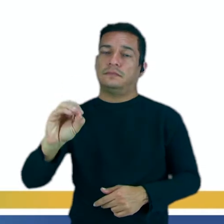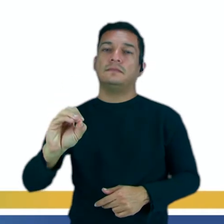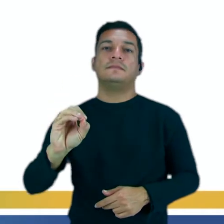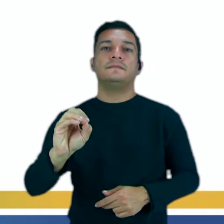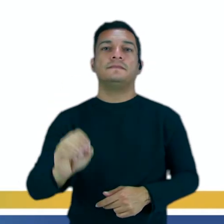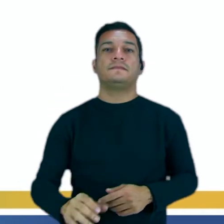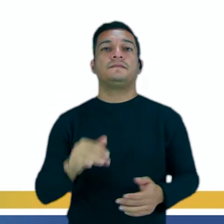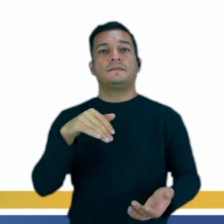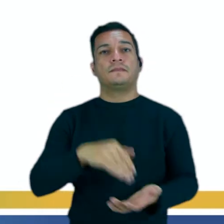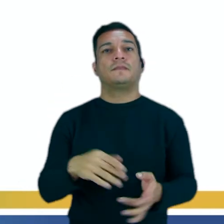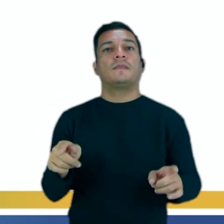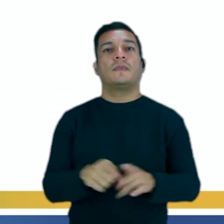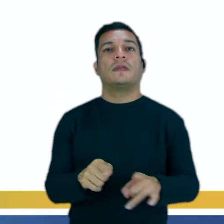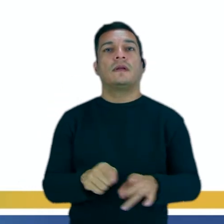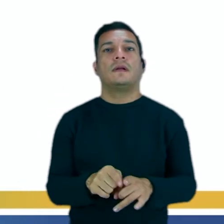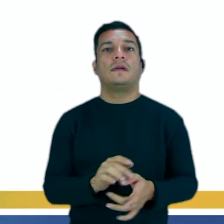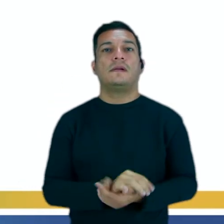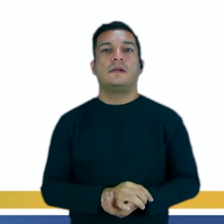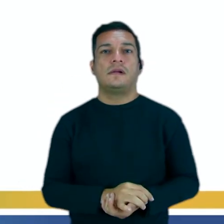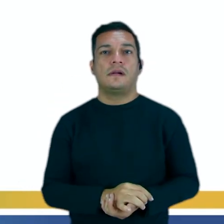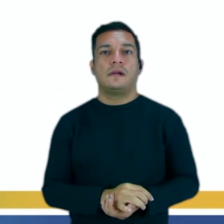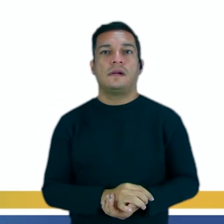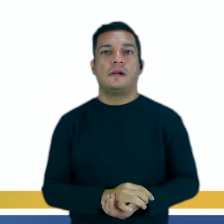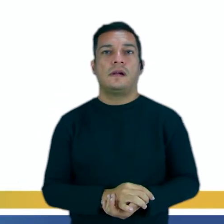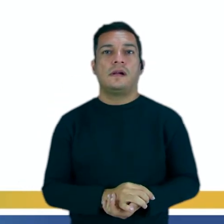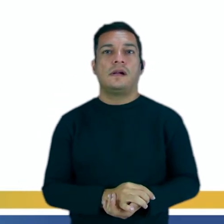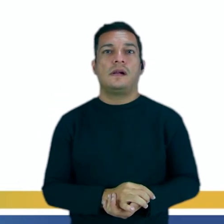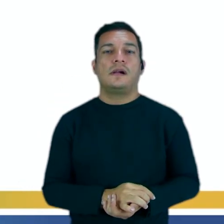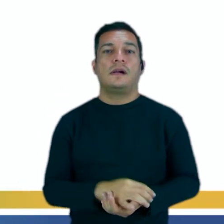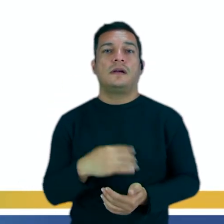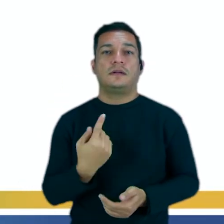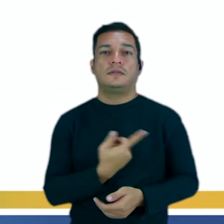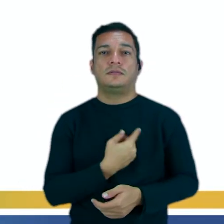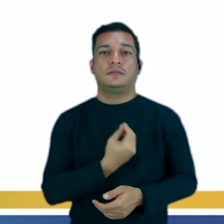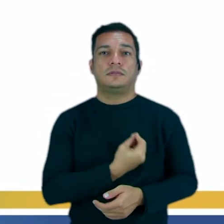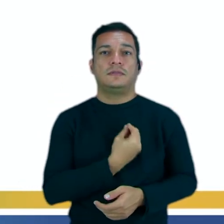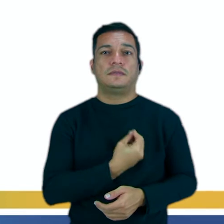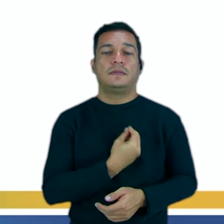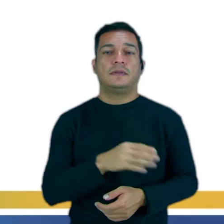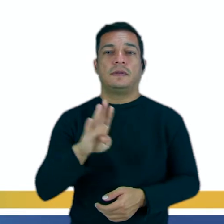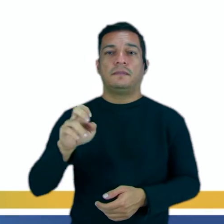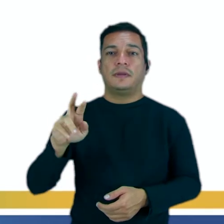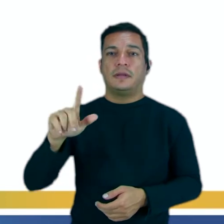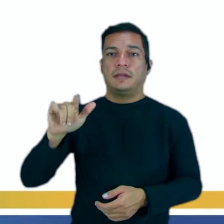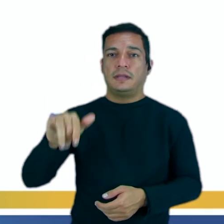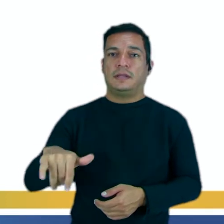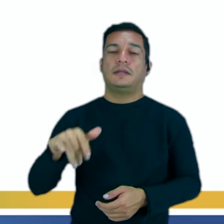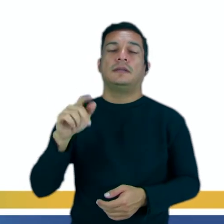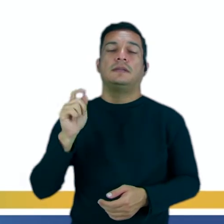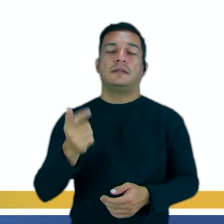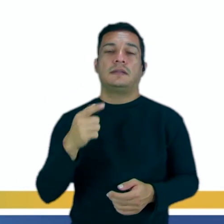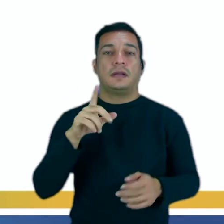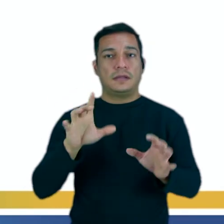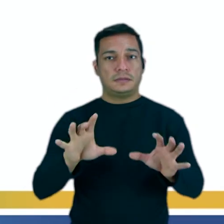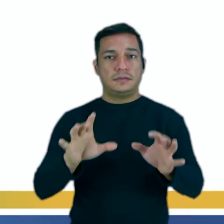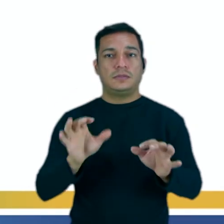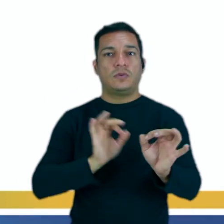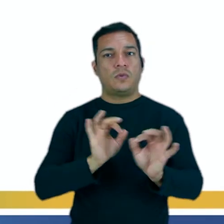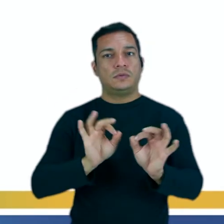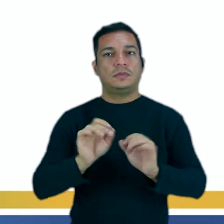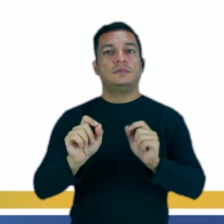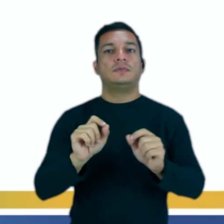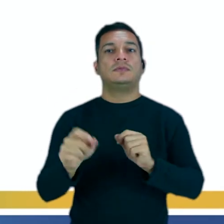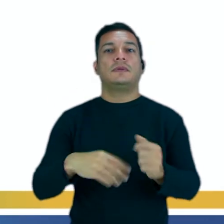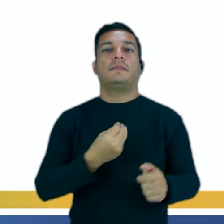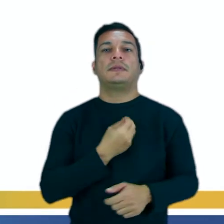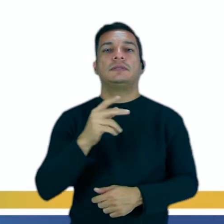Y por último, nosotros. Nosotros estamos viviendo en Berlín, ¿sí? Entonces, de esta manera formamos ahí